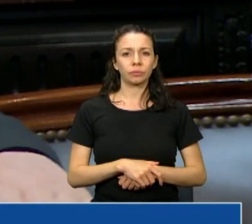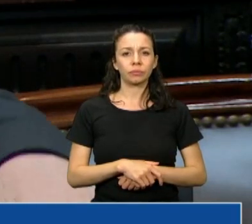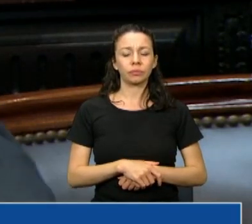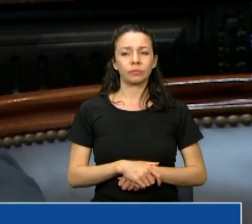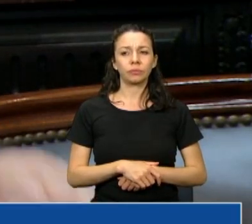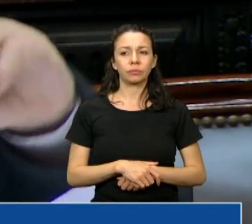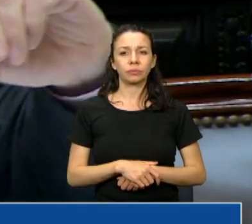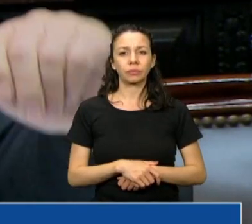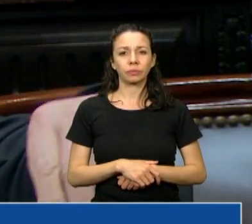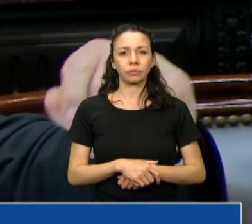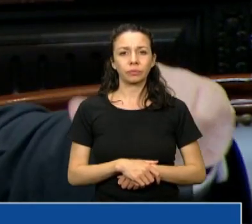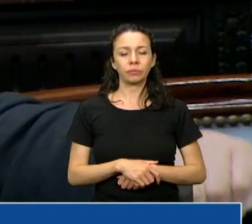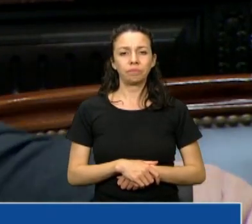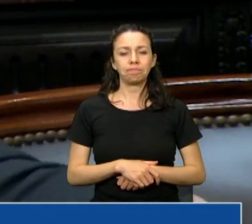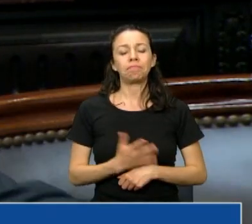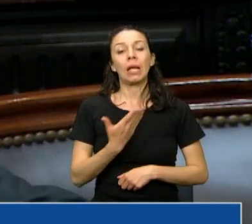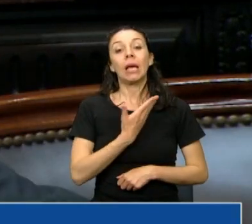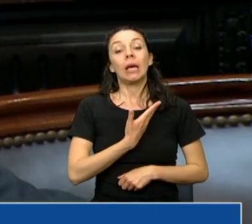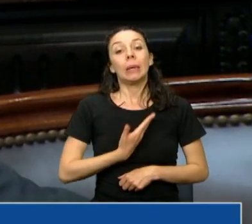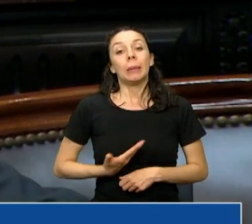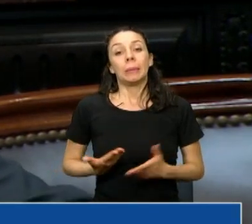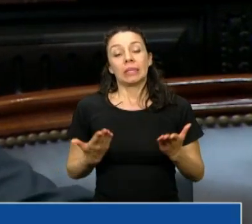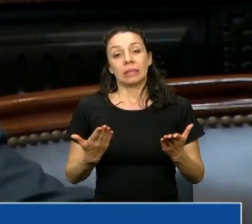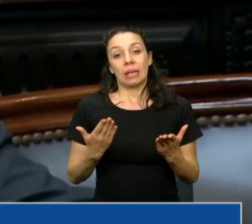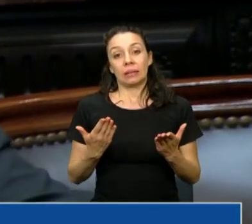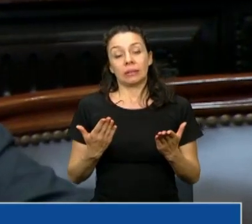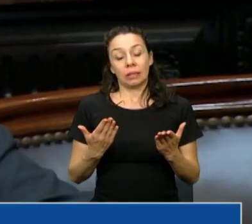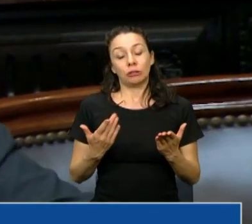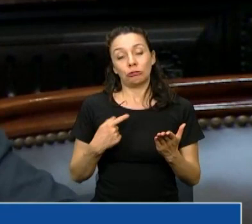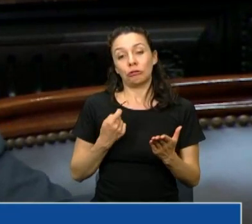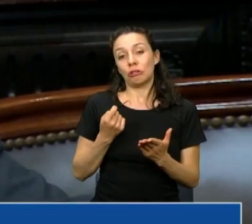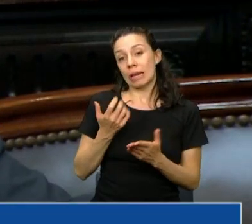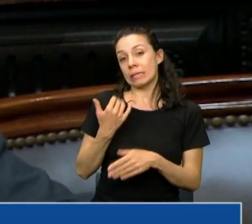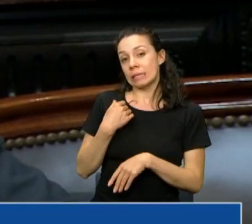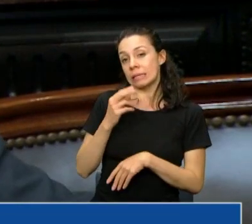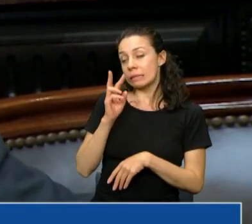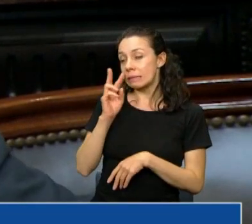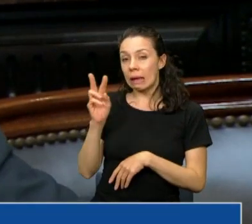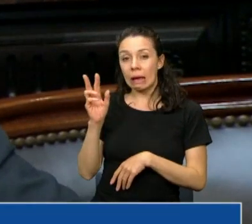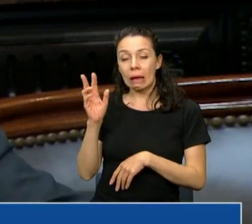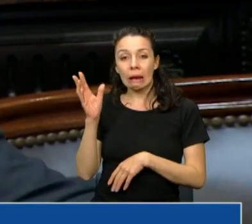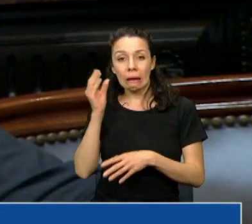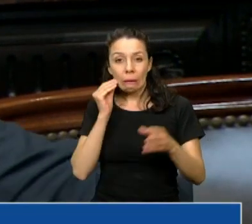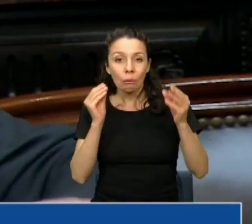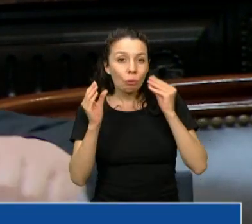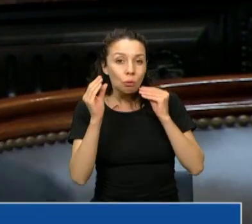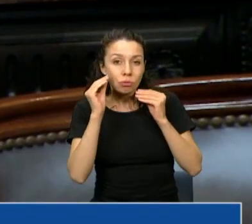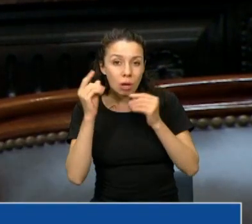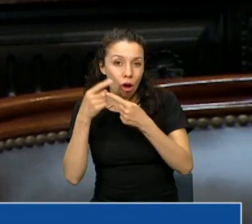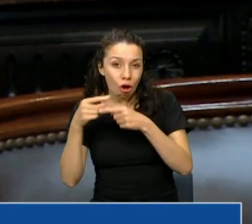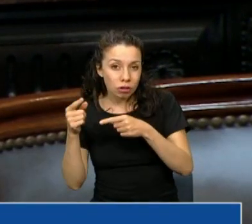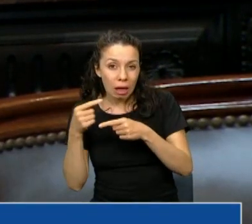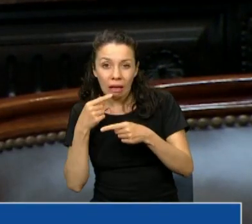Presidente, la verdad que haber escuchado recién decir lo que se dijo,